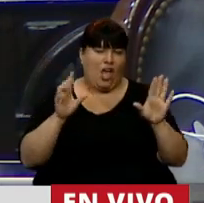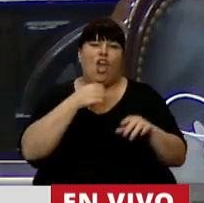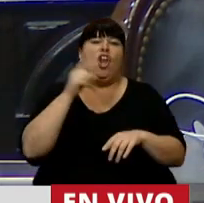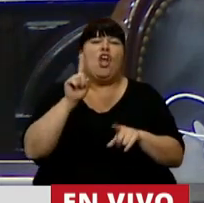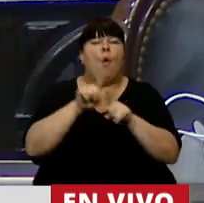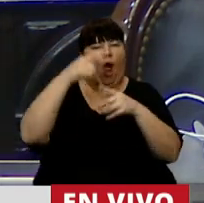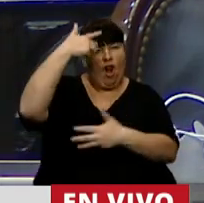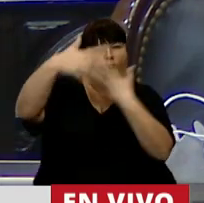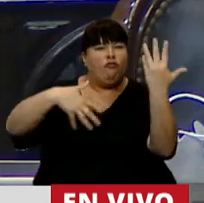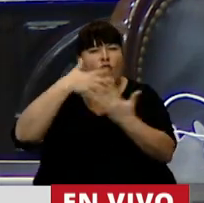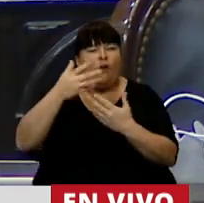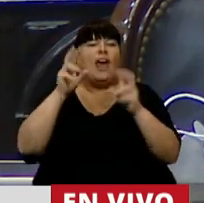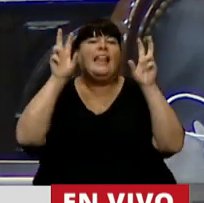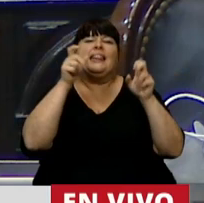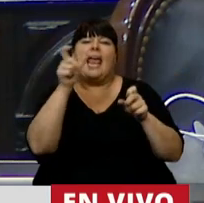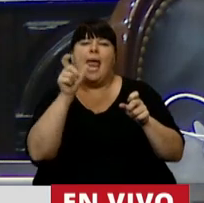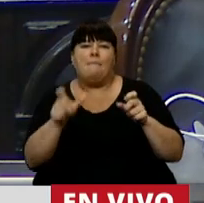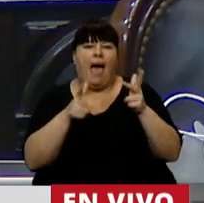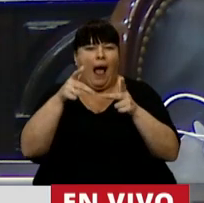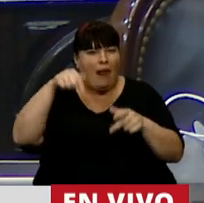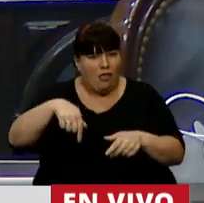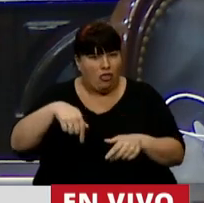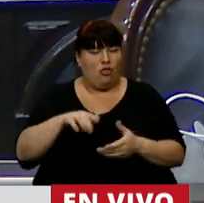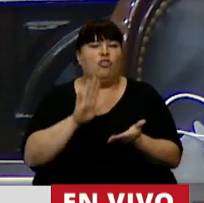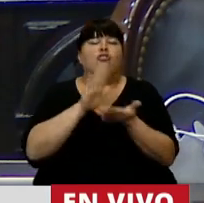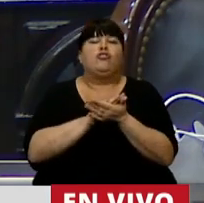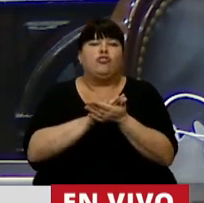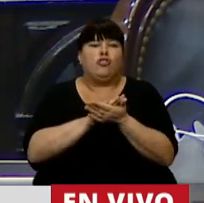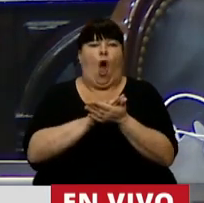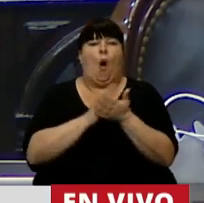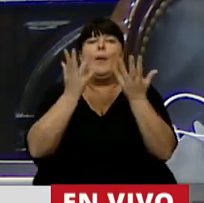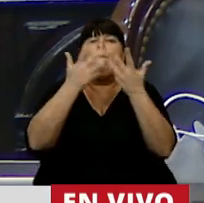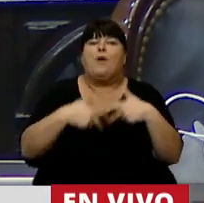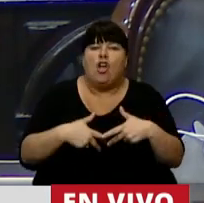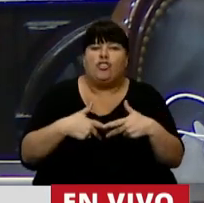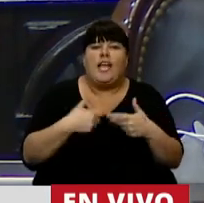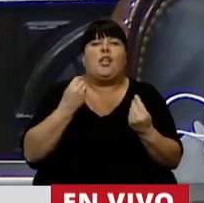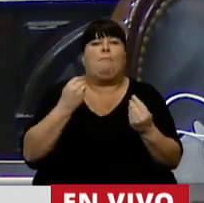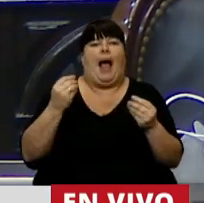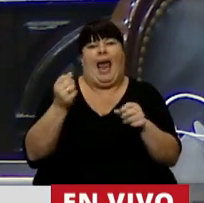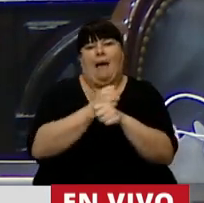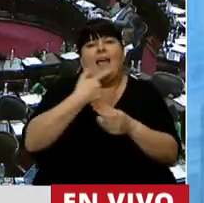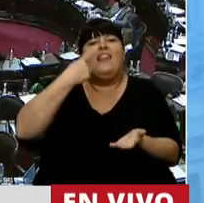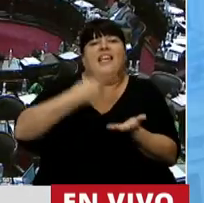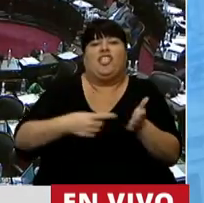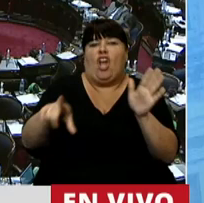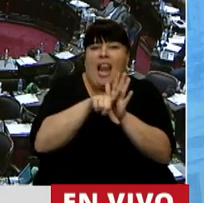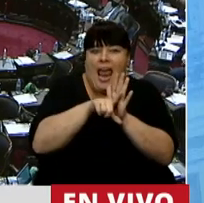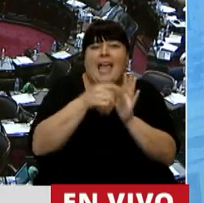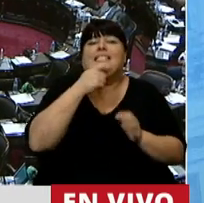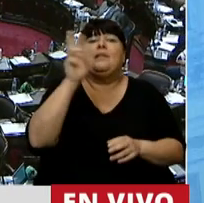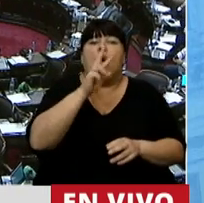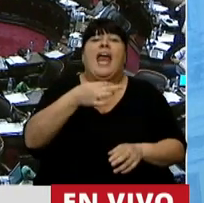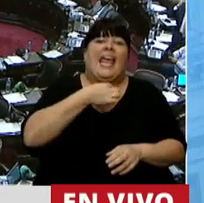que no haya confusión en los términos que venimos planteando, esto que tiene que ver con un proyecto que viene a legalizar la decisión de una